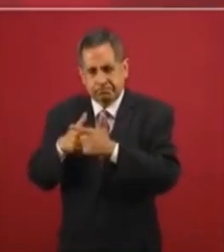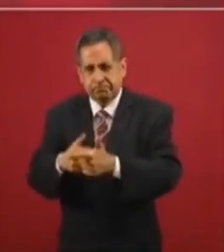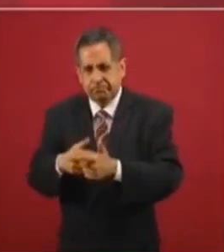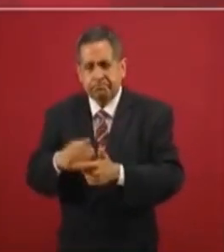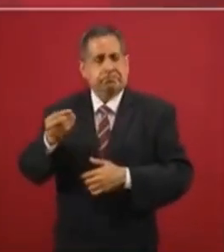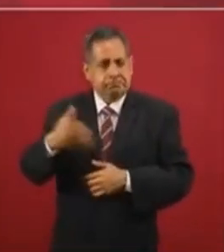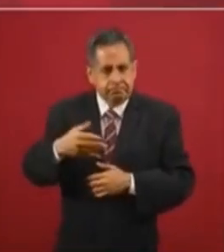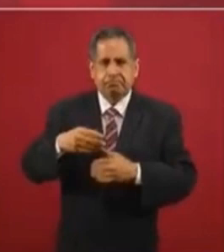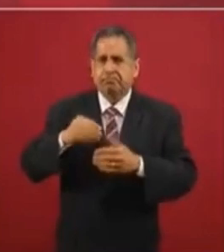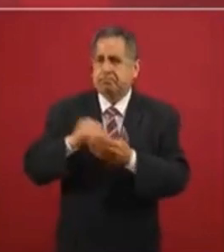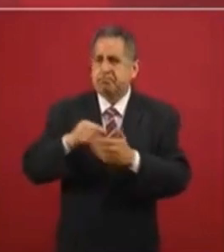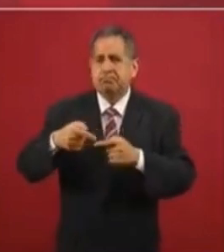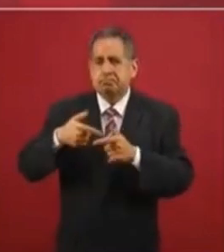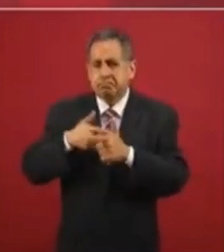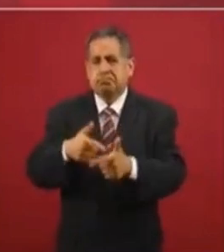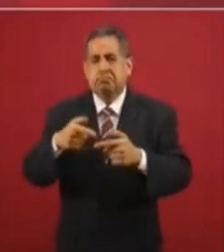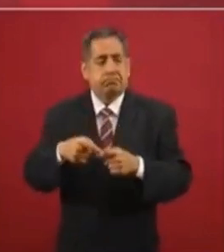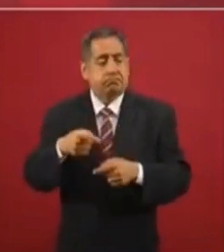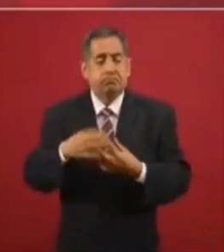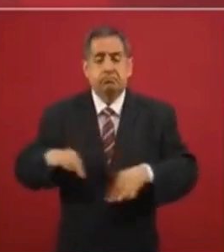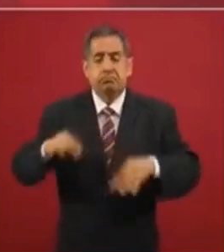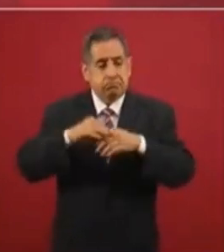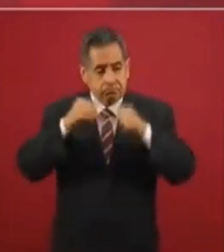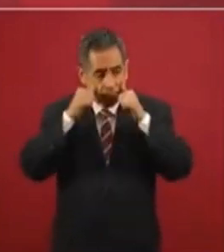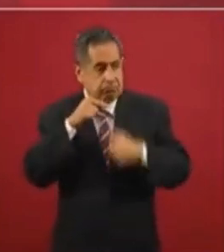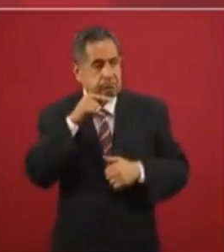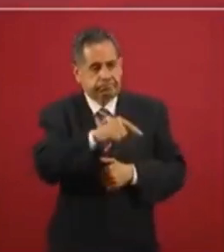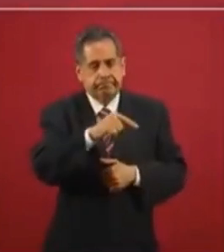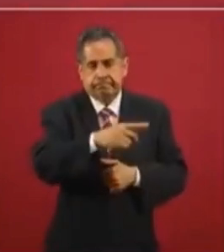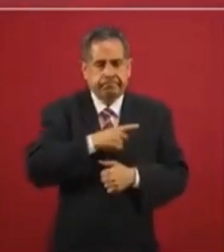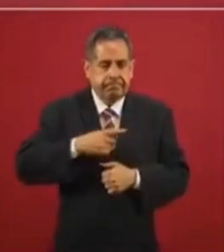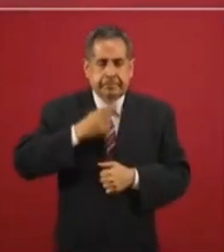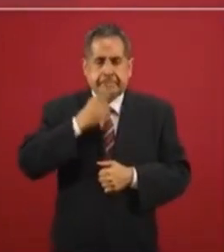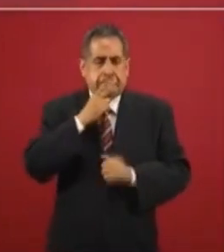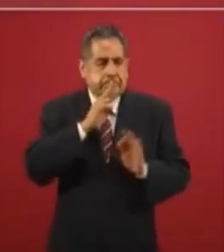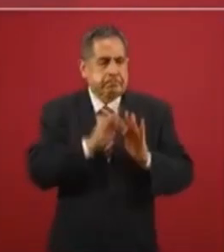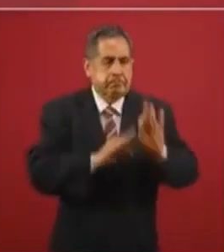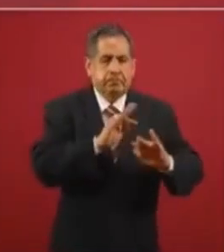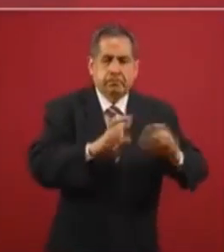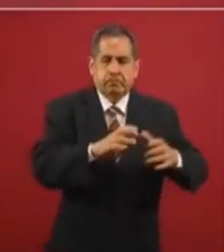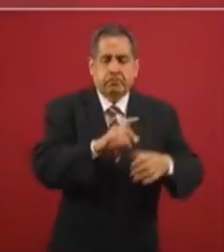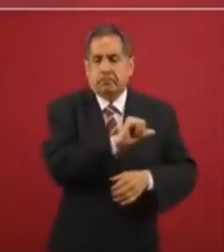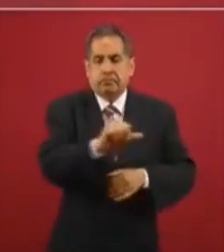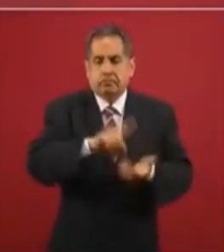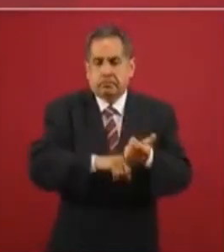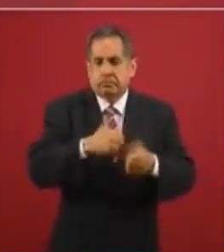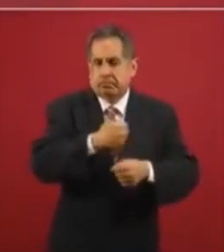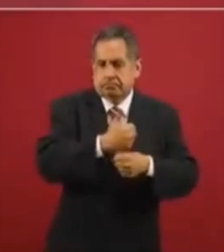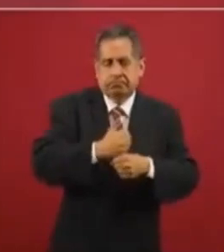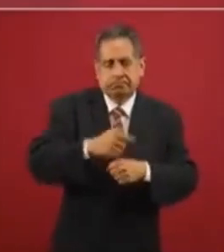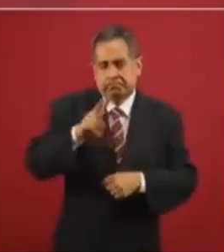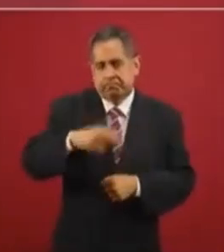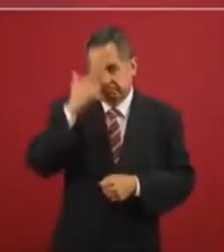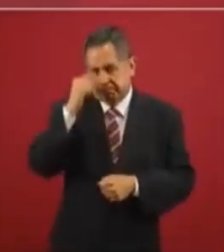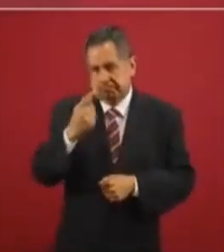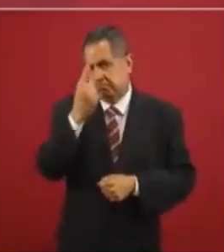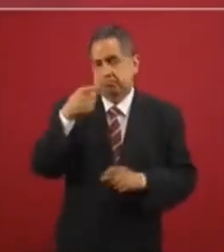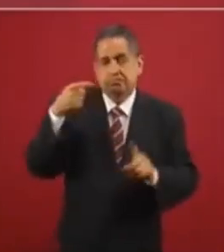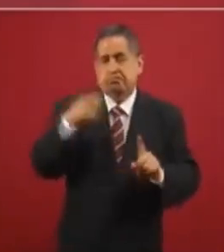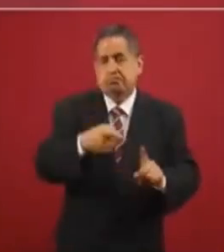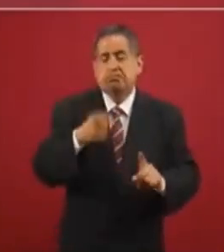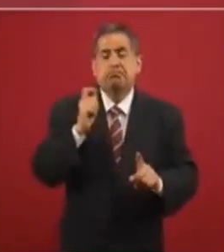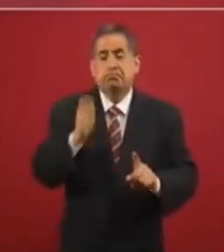durante el COVID se ha puesto de manifiesto ese valor y esa necesidad. Y desde luego, una de las situaciones es